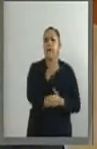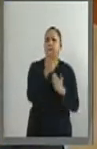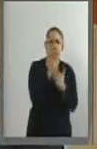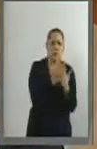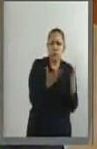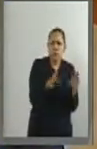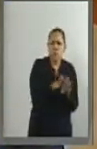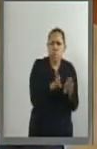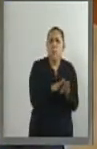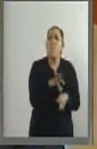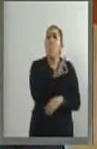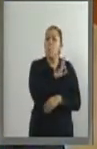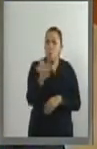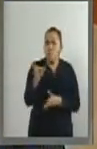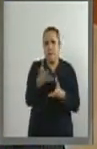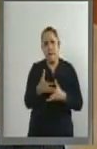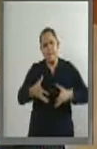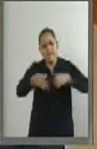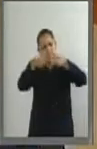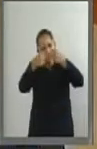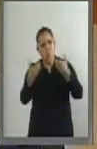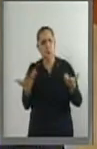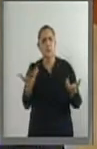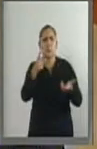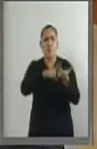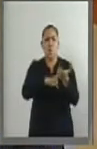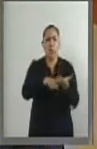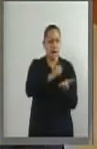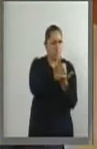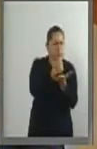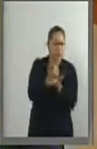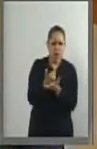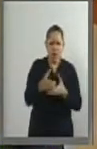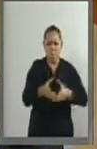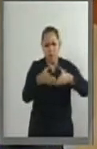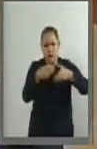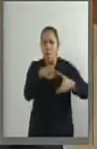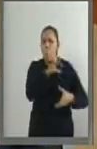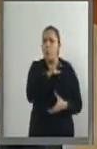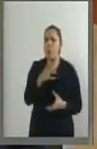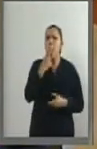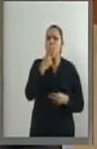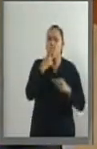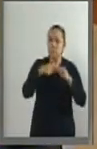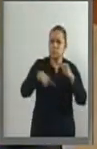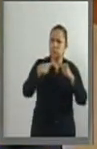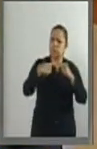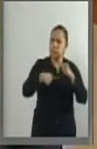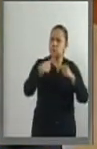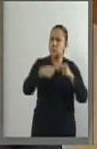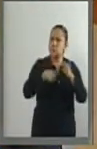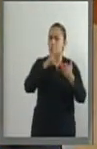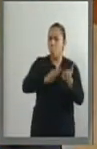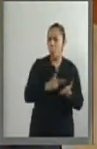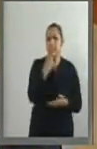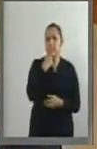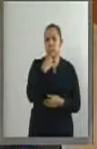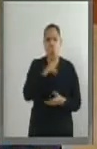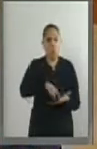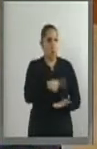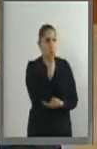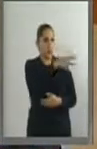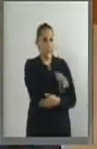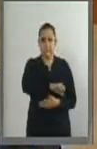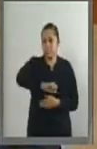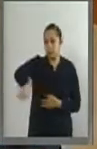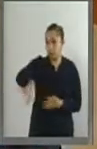y envases reutilizables. Esto tiene que ir mucho más allá. No puede dejarse esta decisión a